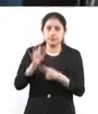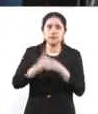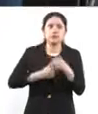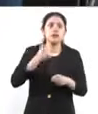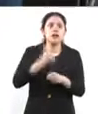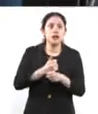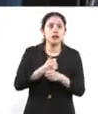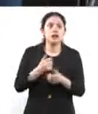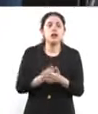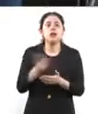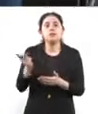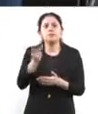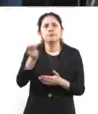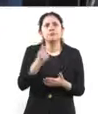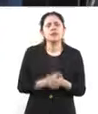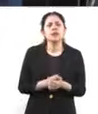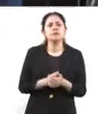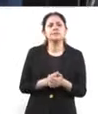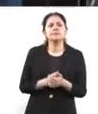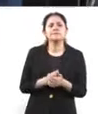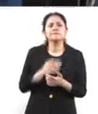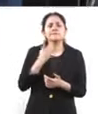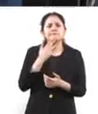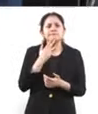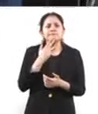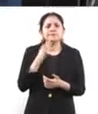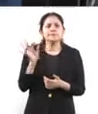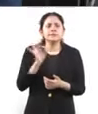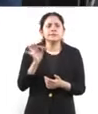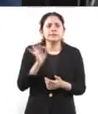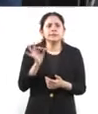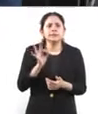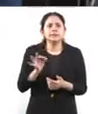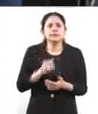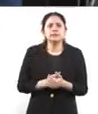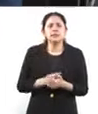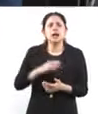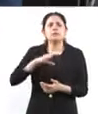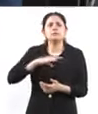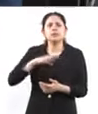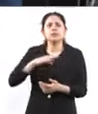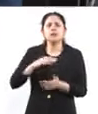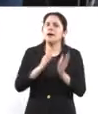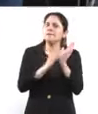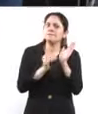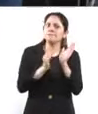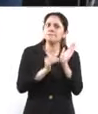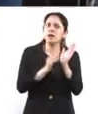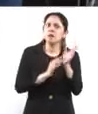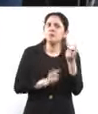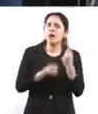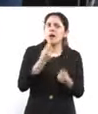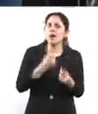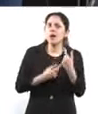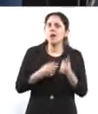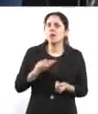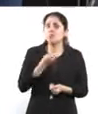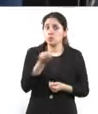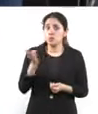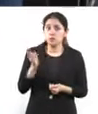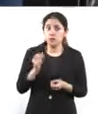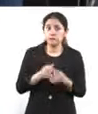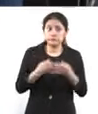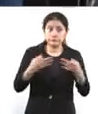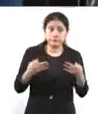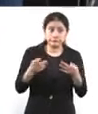Preguntarle qué va a pasar en aquellos casos donde se documentó que algunos restaurantes sin tener uso de suelo,